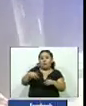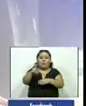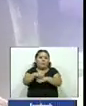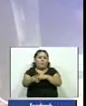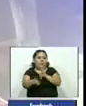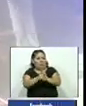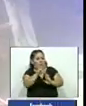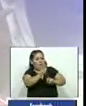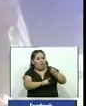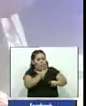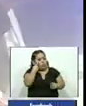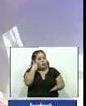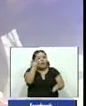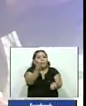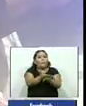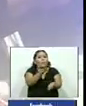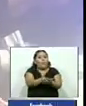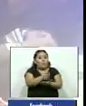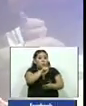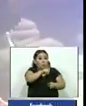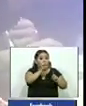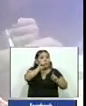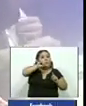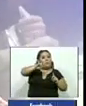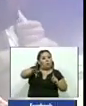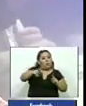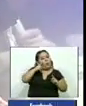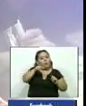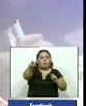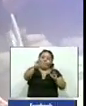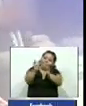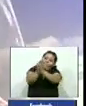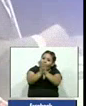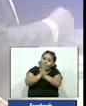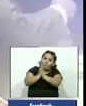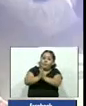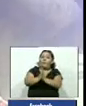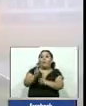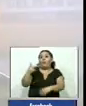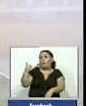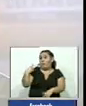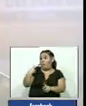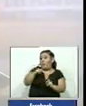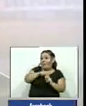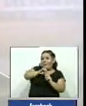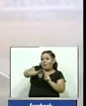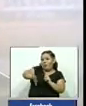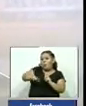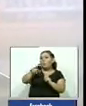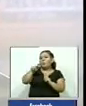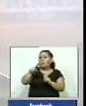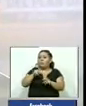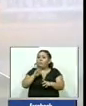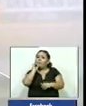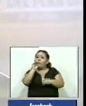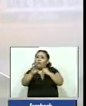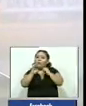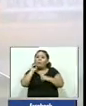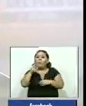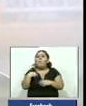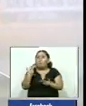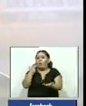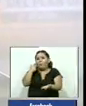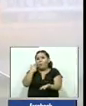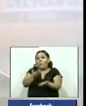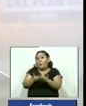le increparon que presente pruebas sobre sus declaraciones y pidiera disculpas al final el director de tejido social afirmó que sus declaraciones fueron con base